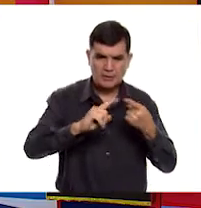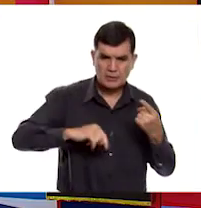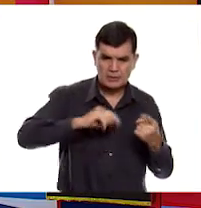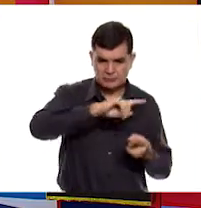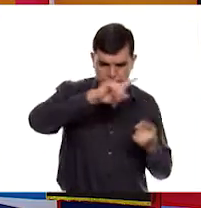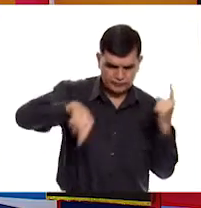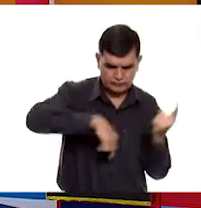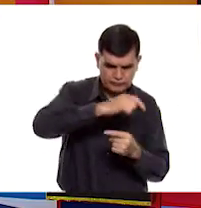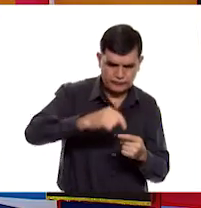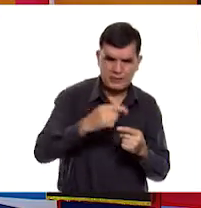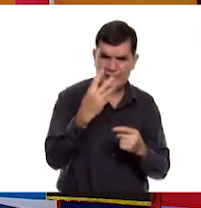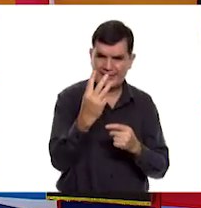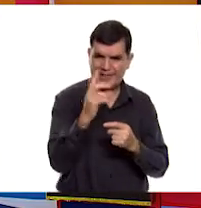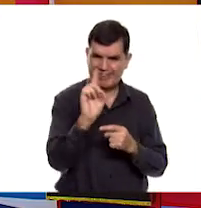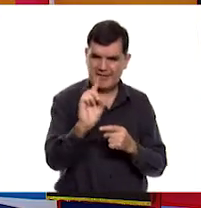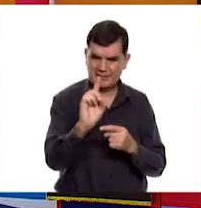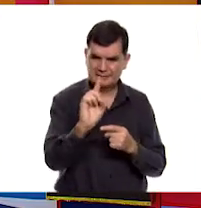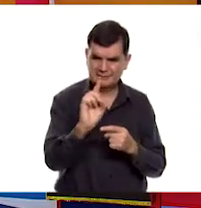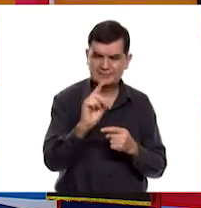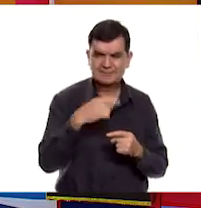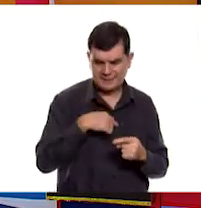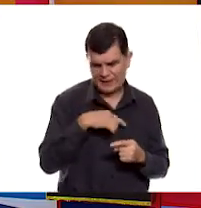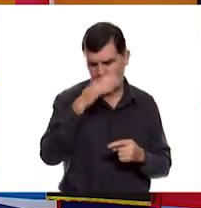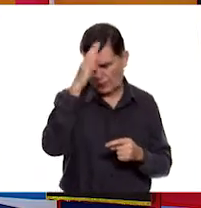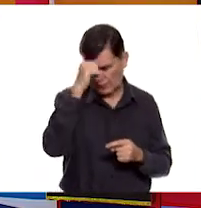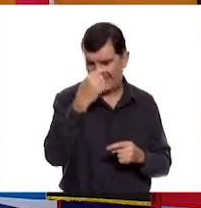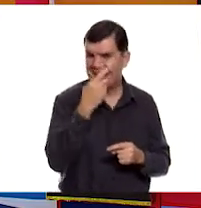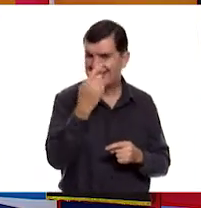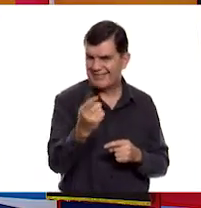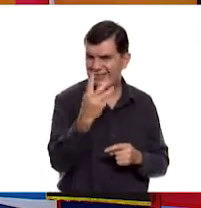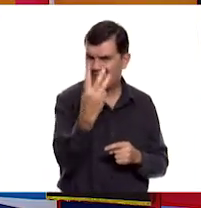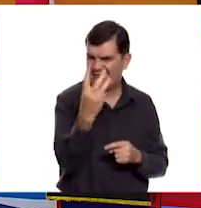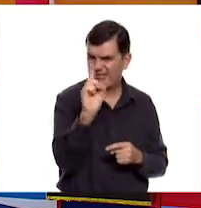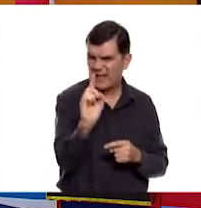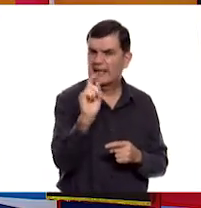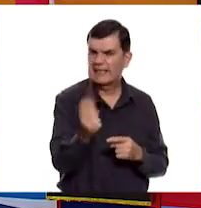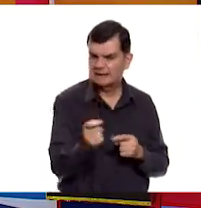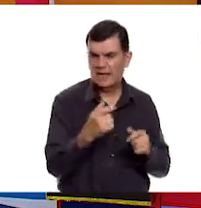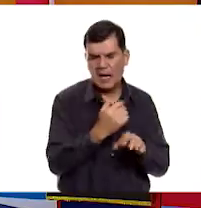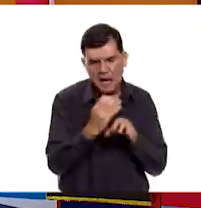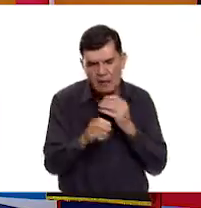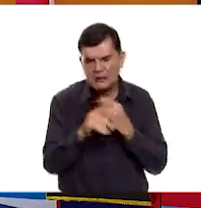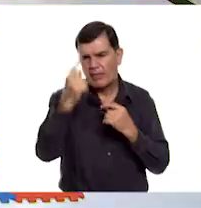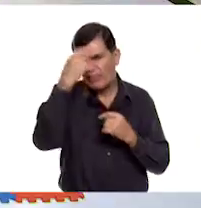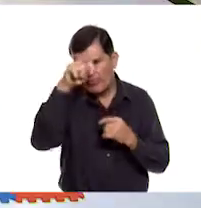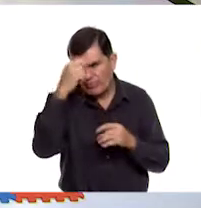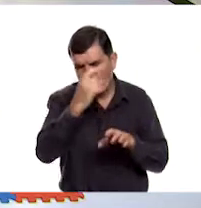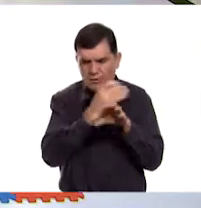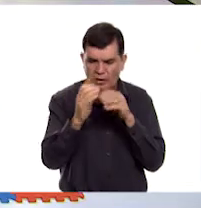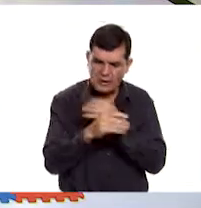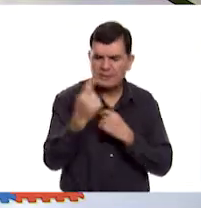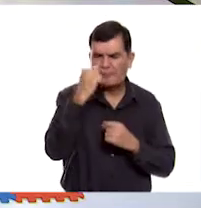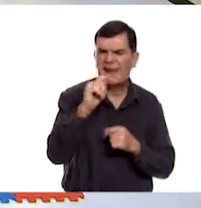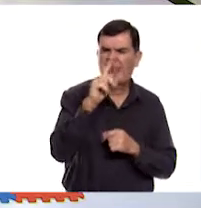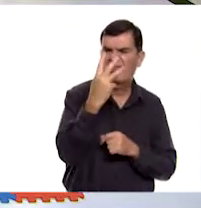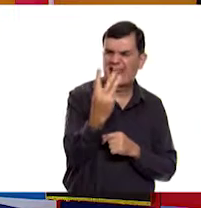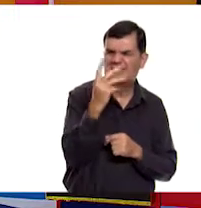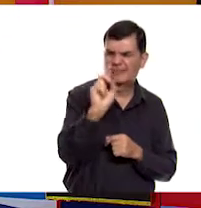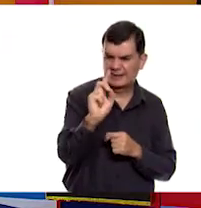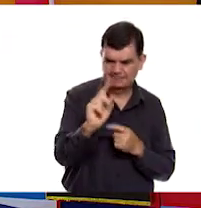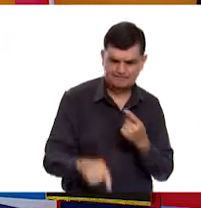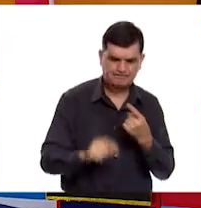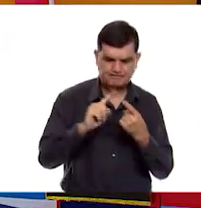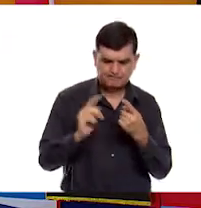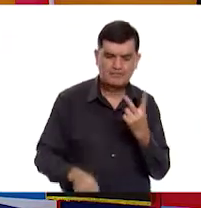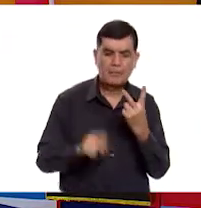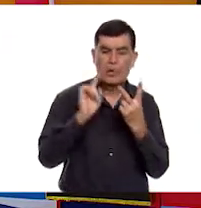tridimensional. Acuérdense que vimos ese concepto y vamos a revisar algunas técnicas plásticas tridimensionales. Me parece muy bien. Dos,